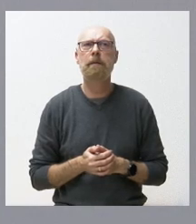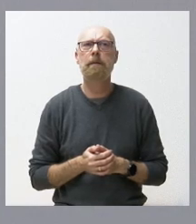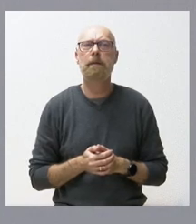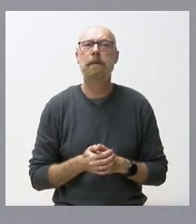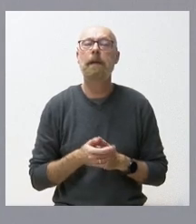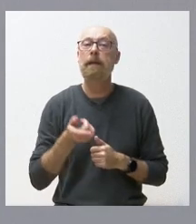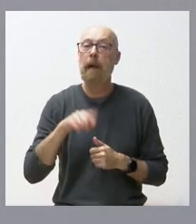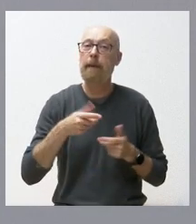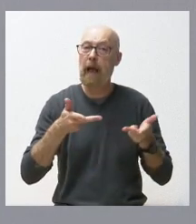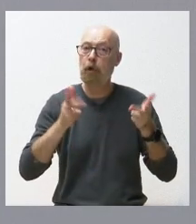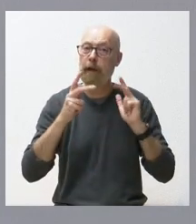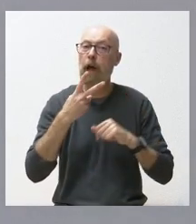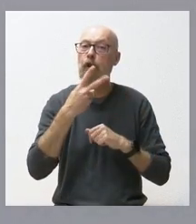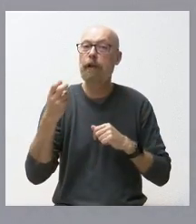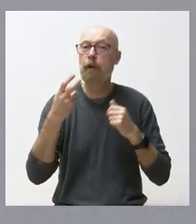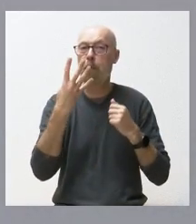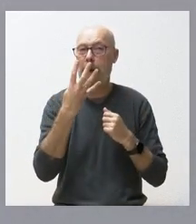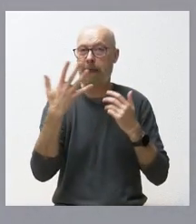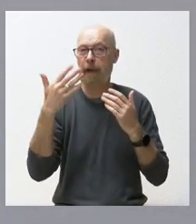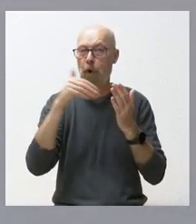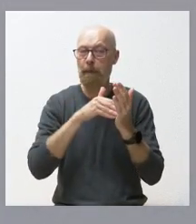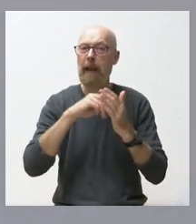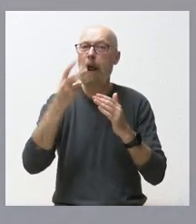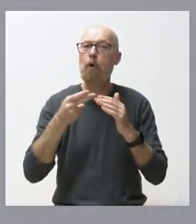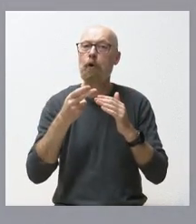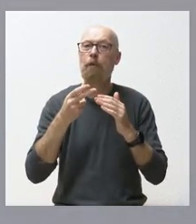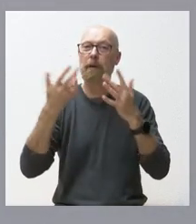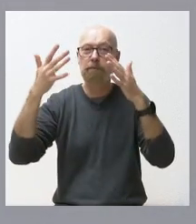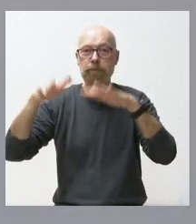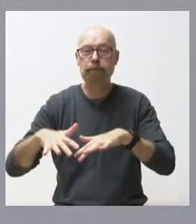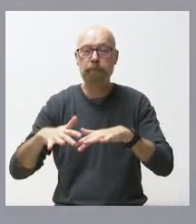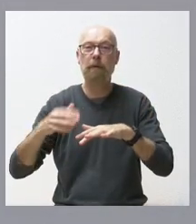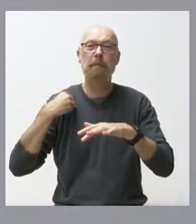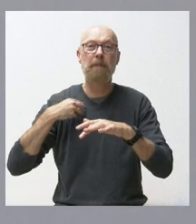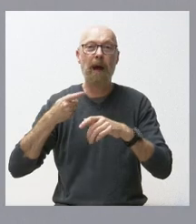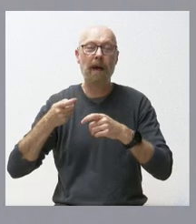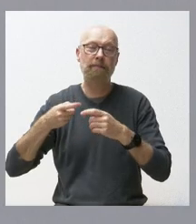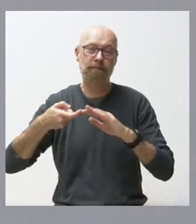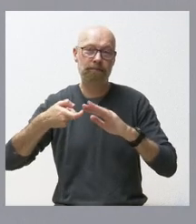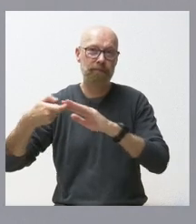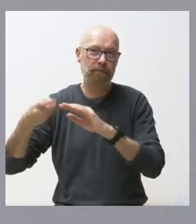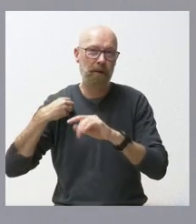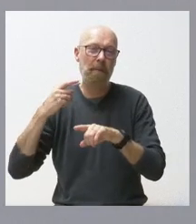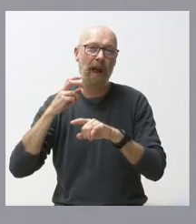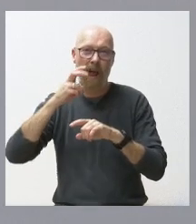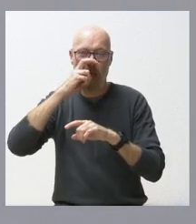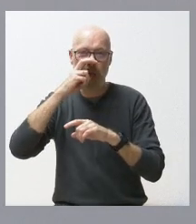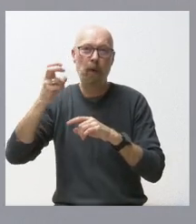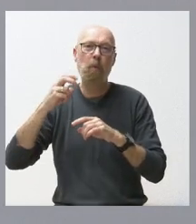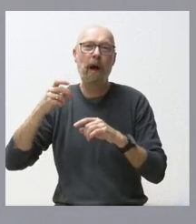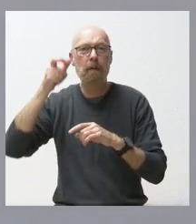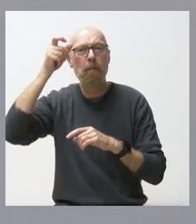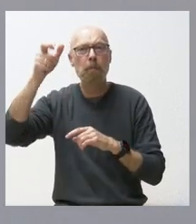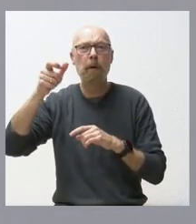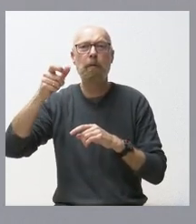se autoriza por 245.000 euros la demolición del cargadero de la antigua mercantil Antracitas de Besande en el municipio de Belilla